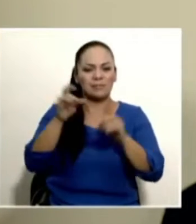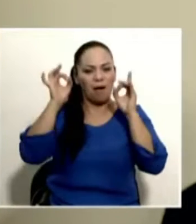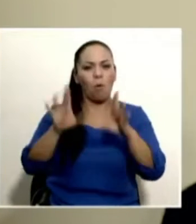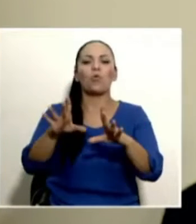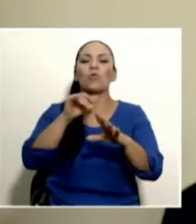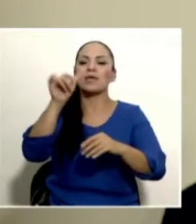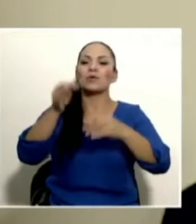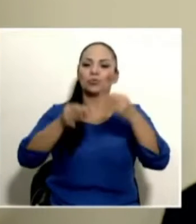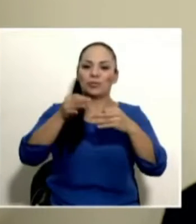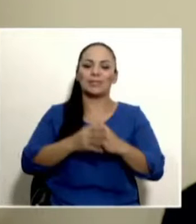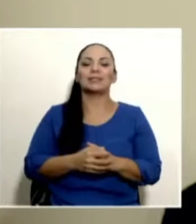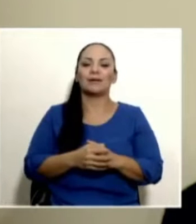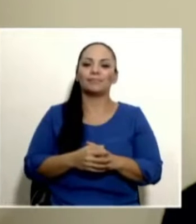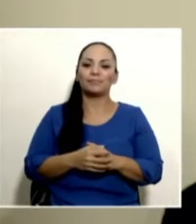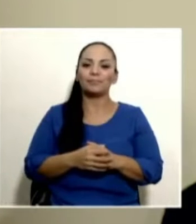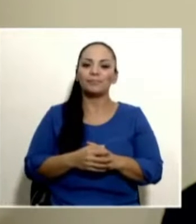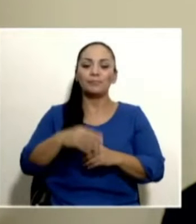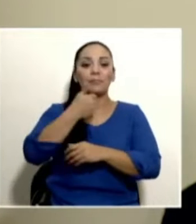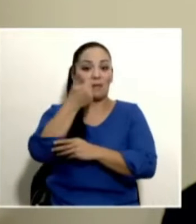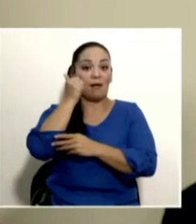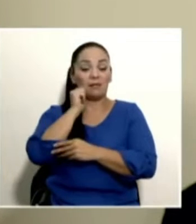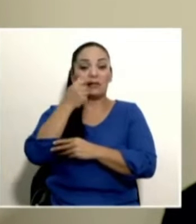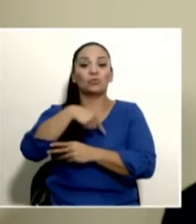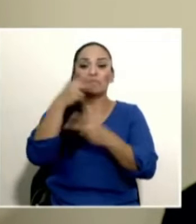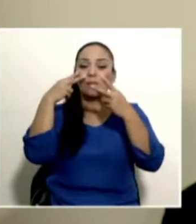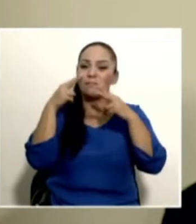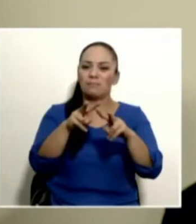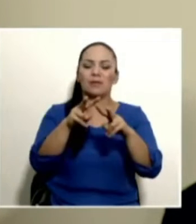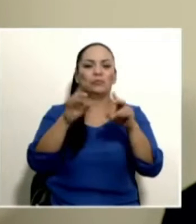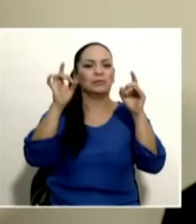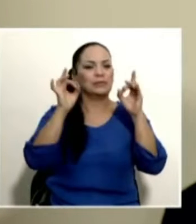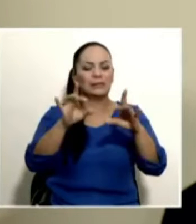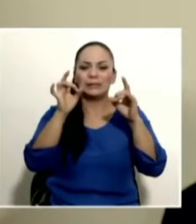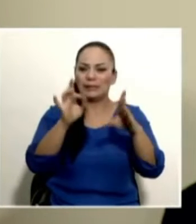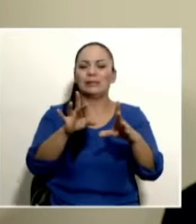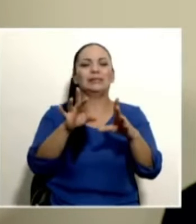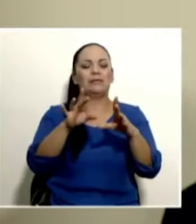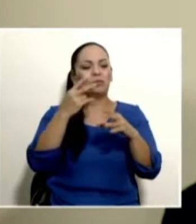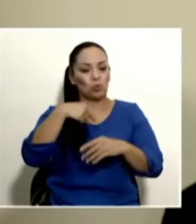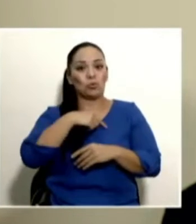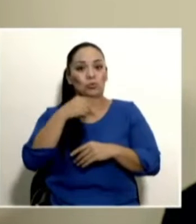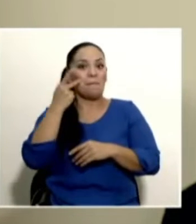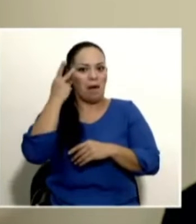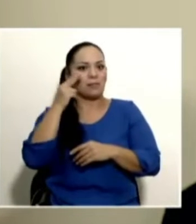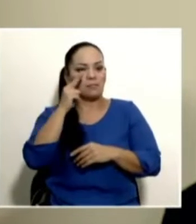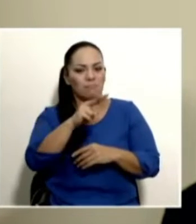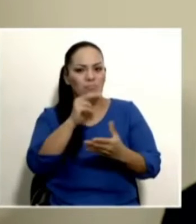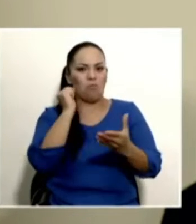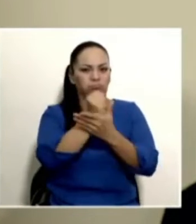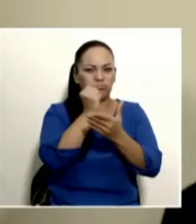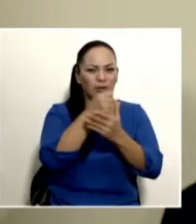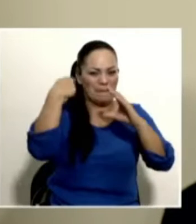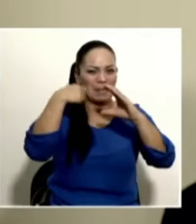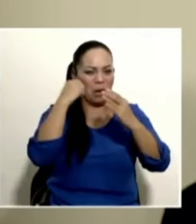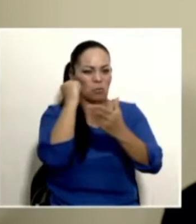Ayer pudimos ver las imágenes del terrible asesinato de nuestro hijo. Él